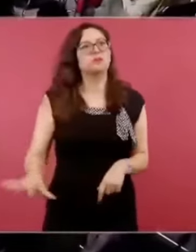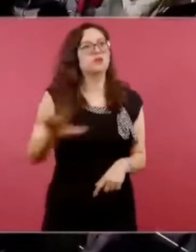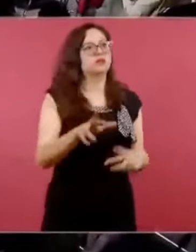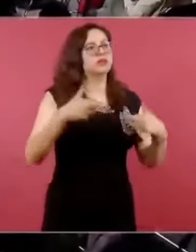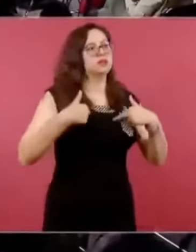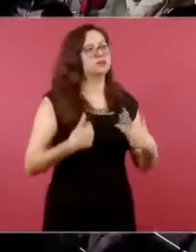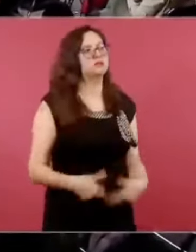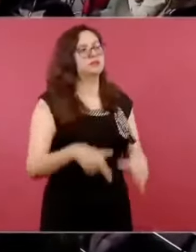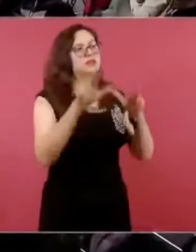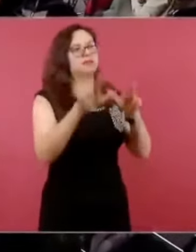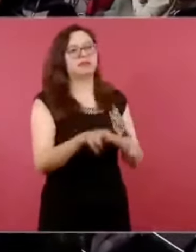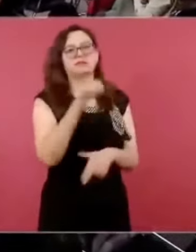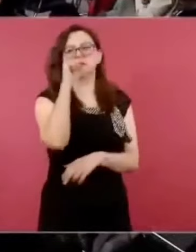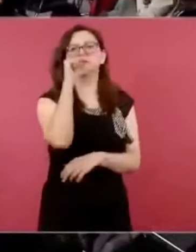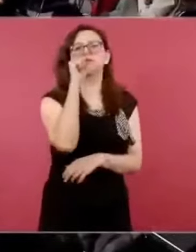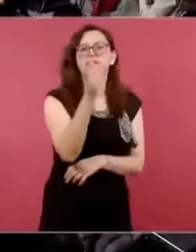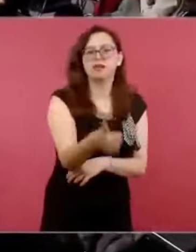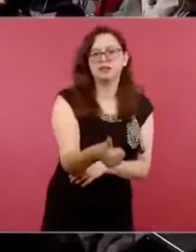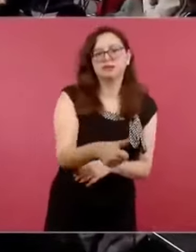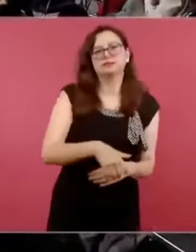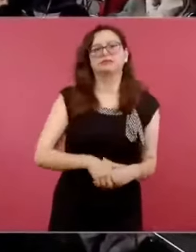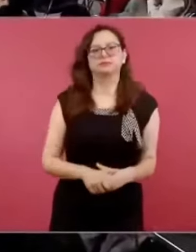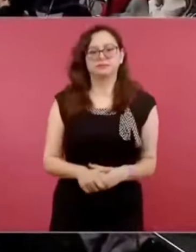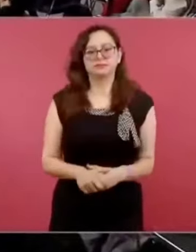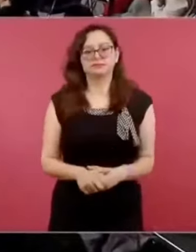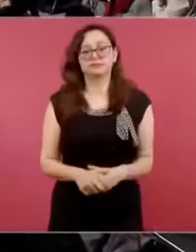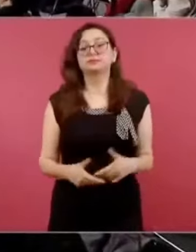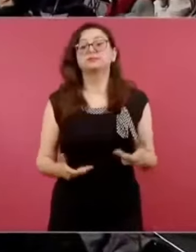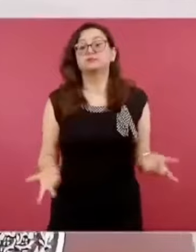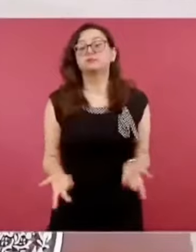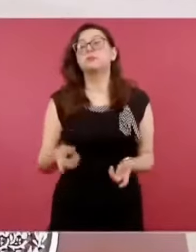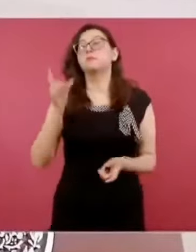seguridad,